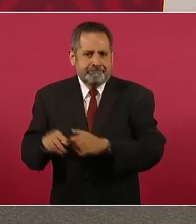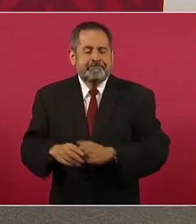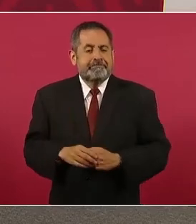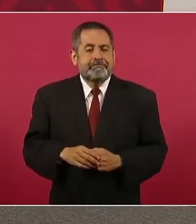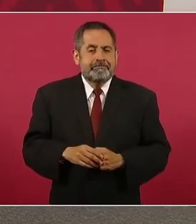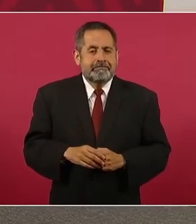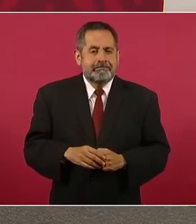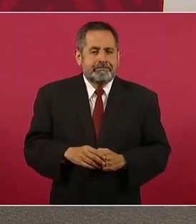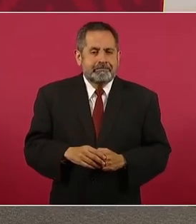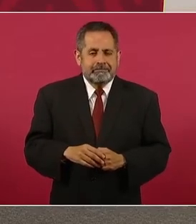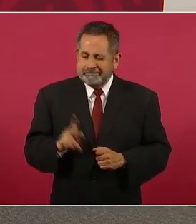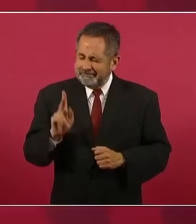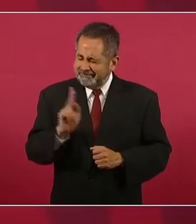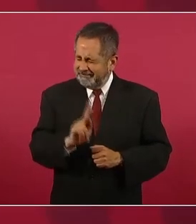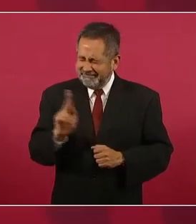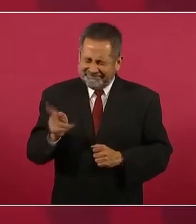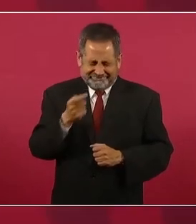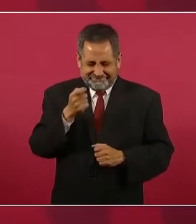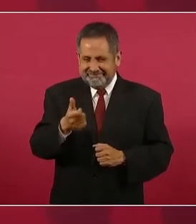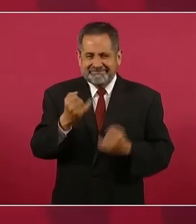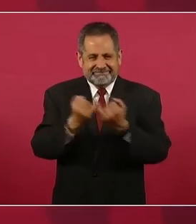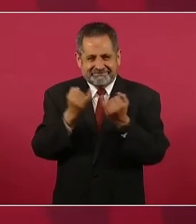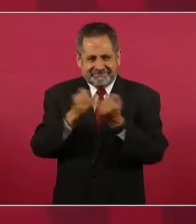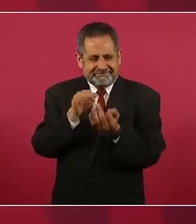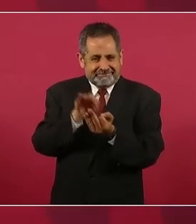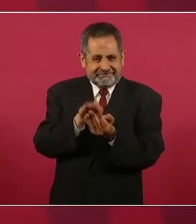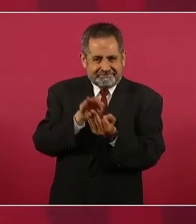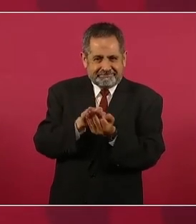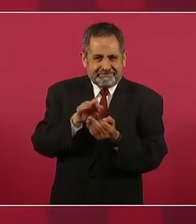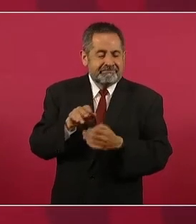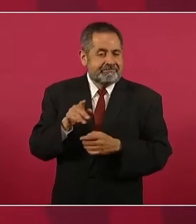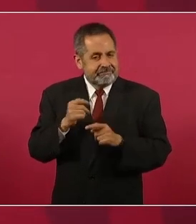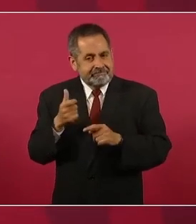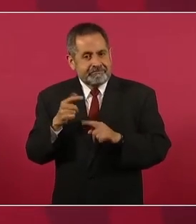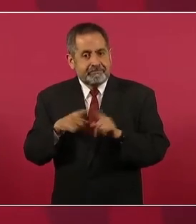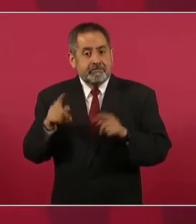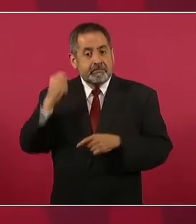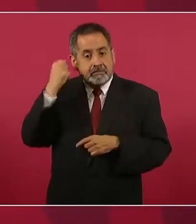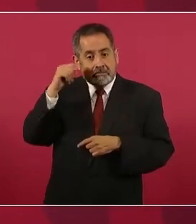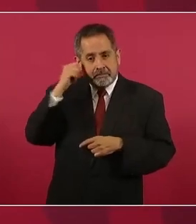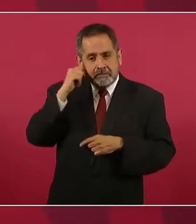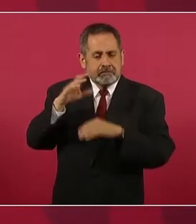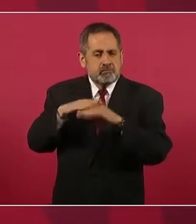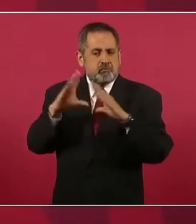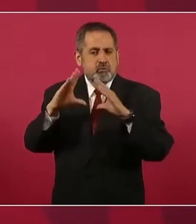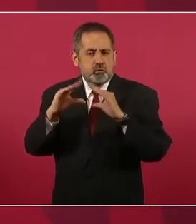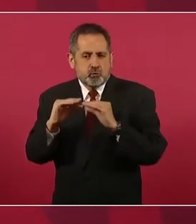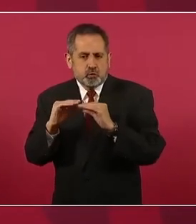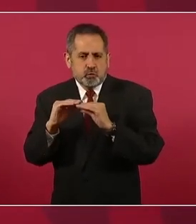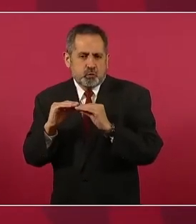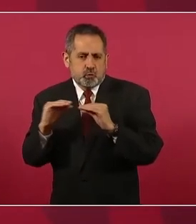Es muy parecido. Nada más que en Tabasco es más delgadito.